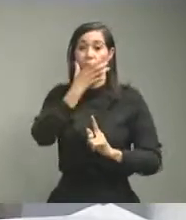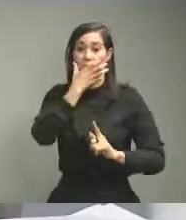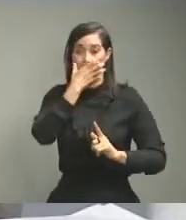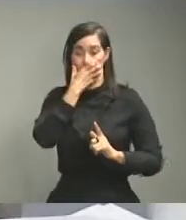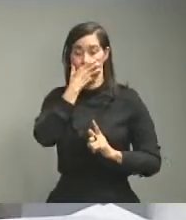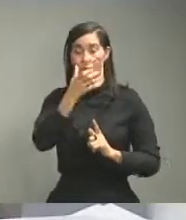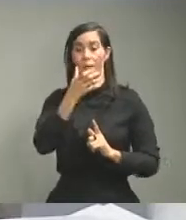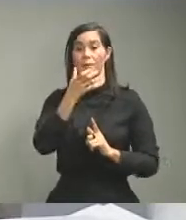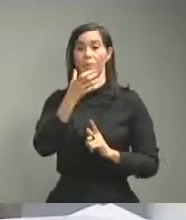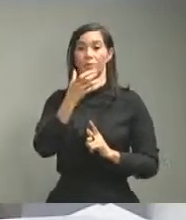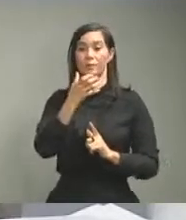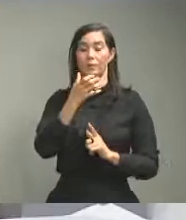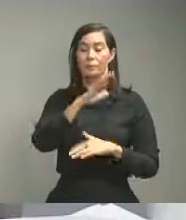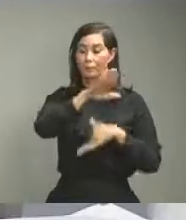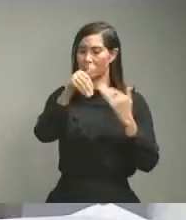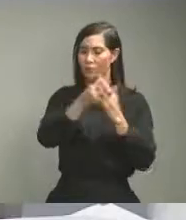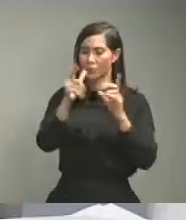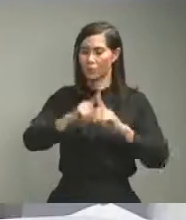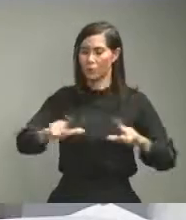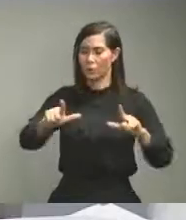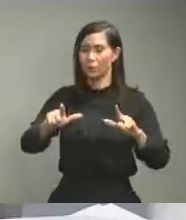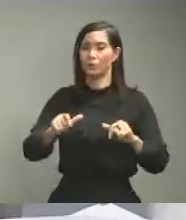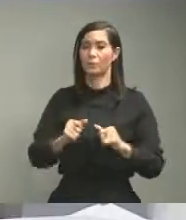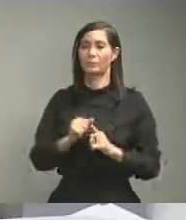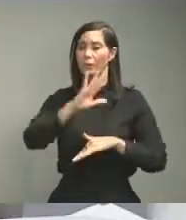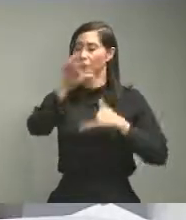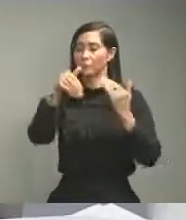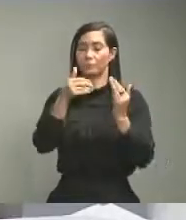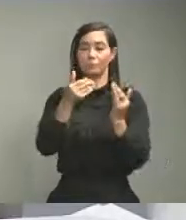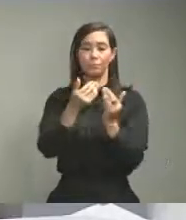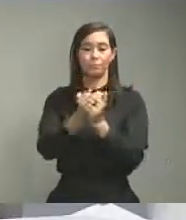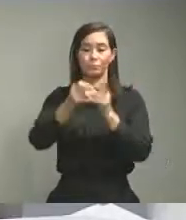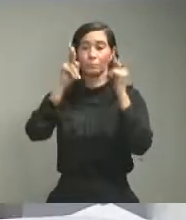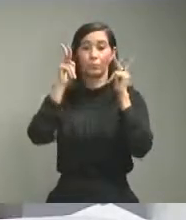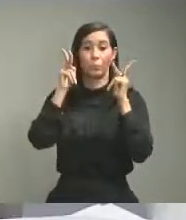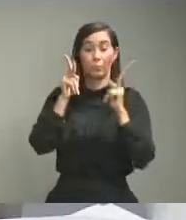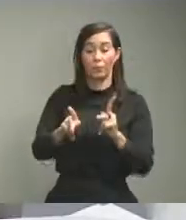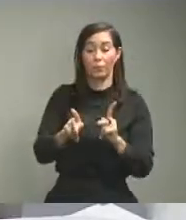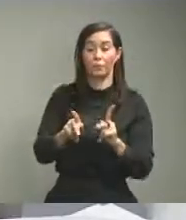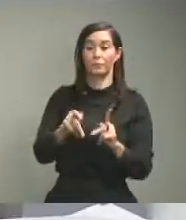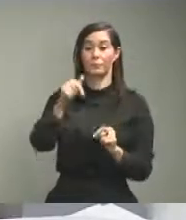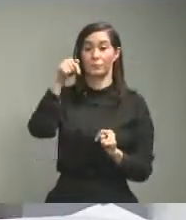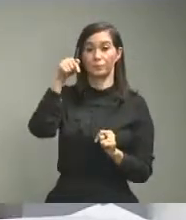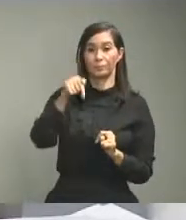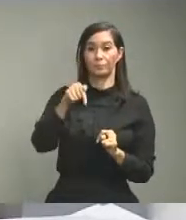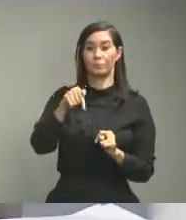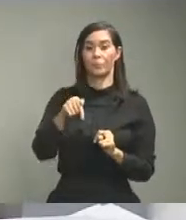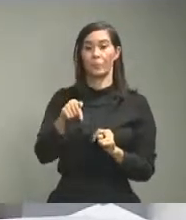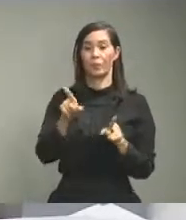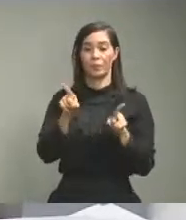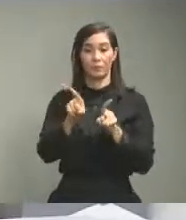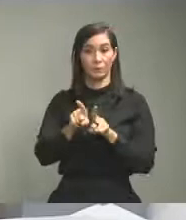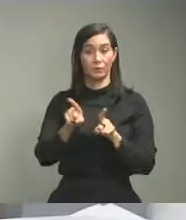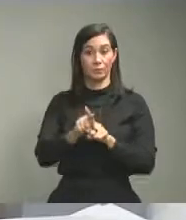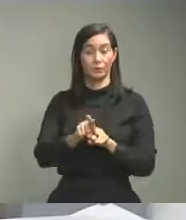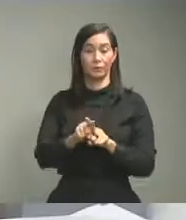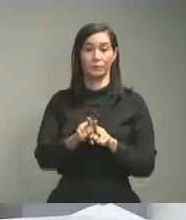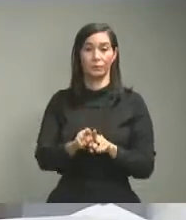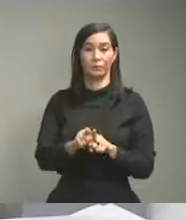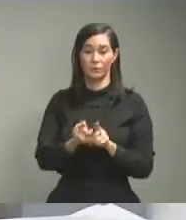etcétera a todas las personas y a toda la población e igualmente